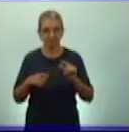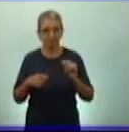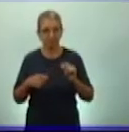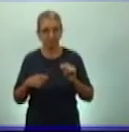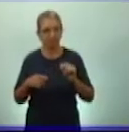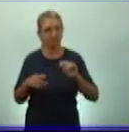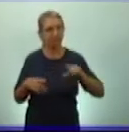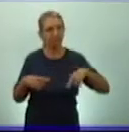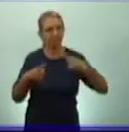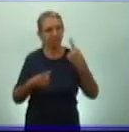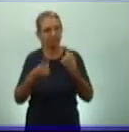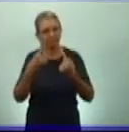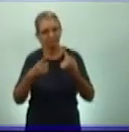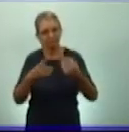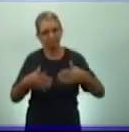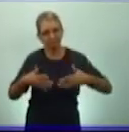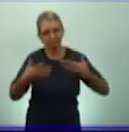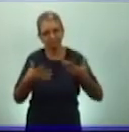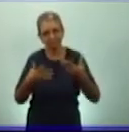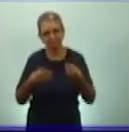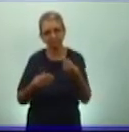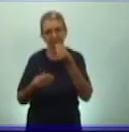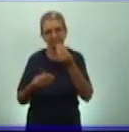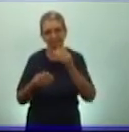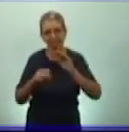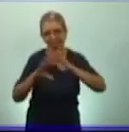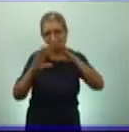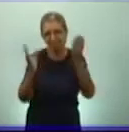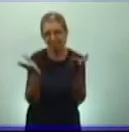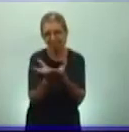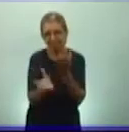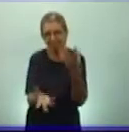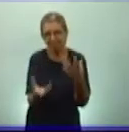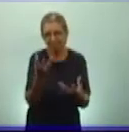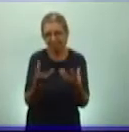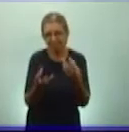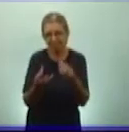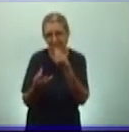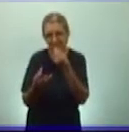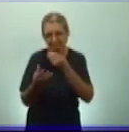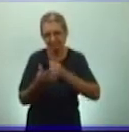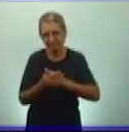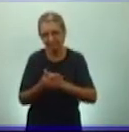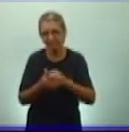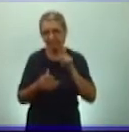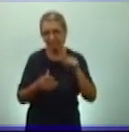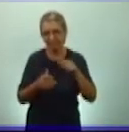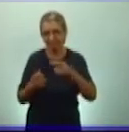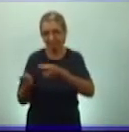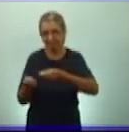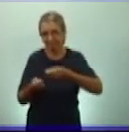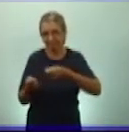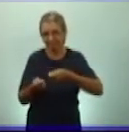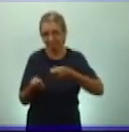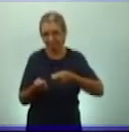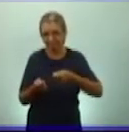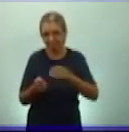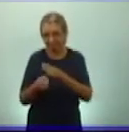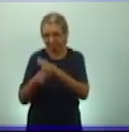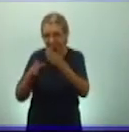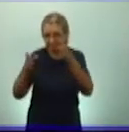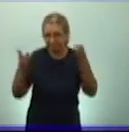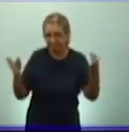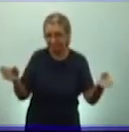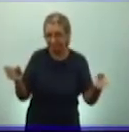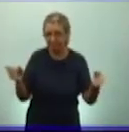aportes a la culinaria universal. Porque de estas actividades, de esta agricultura, se va a desprender para la humanidad algunos aportes